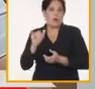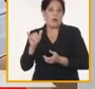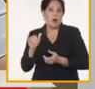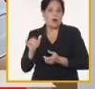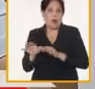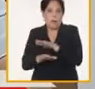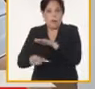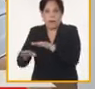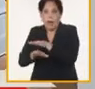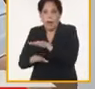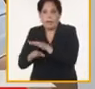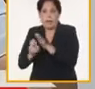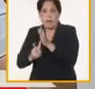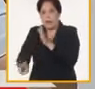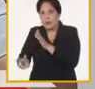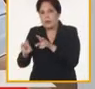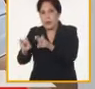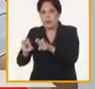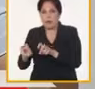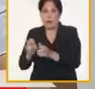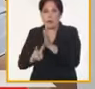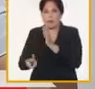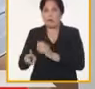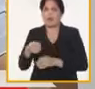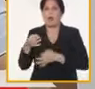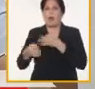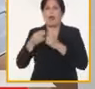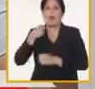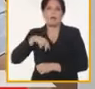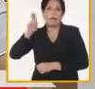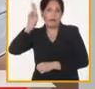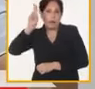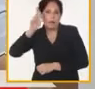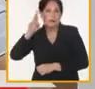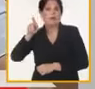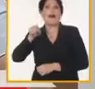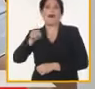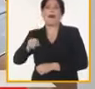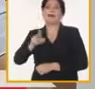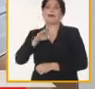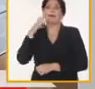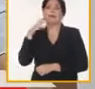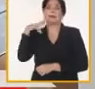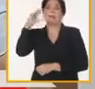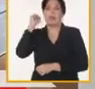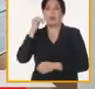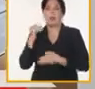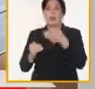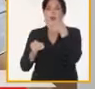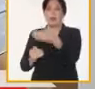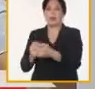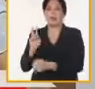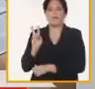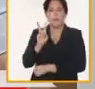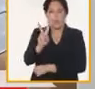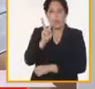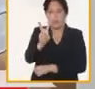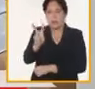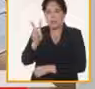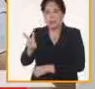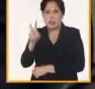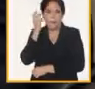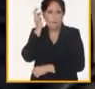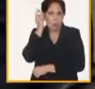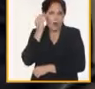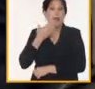hasta las propias asambleas provinciales a partir de ahí comenzamos un proceso de visita a esas mujeres